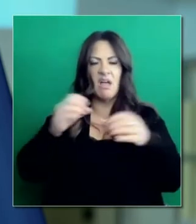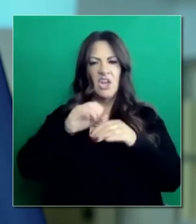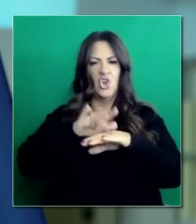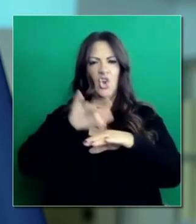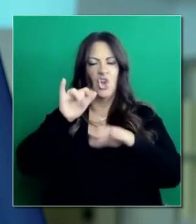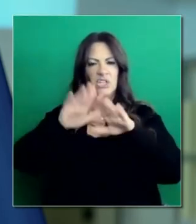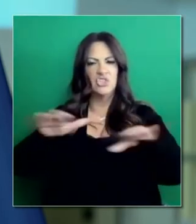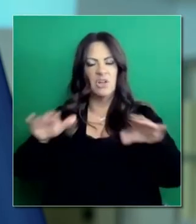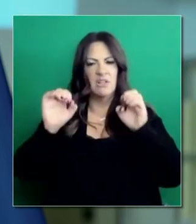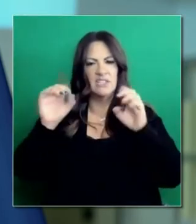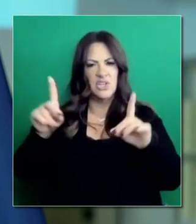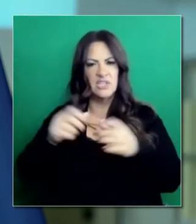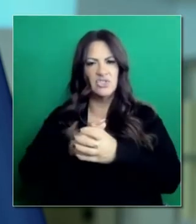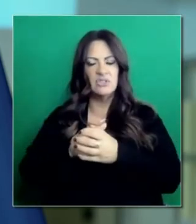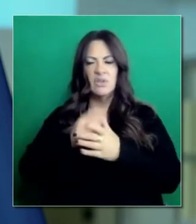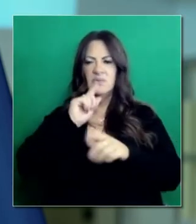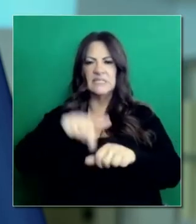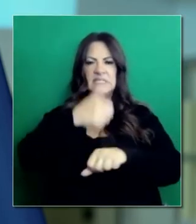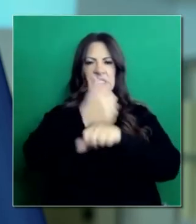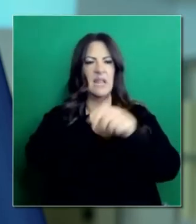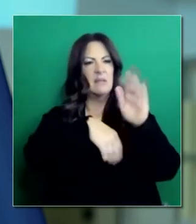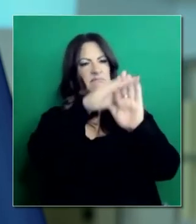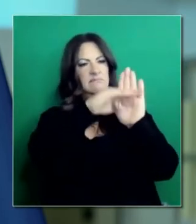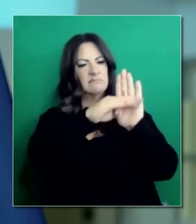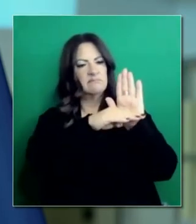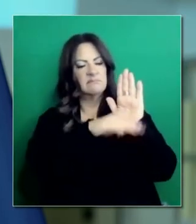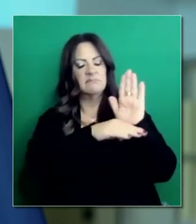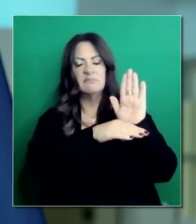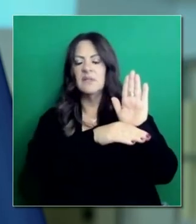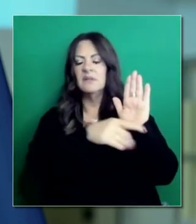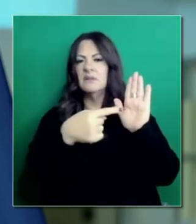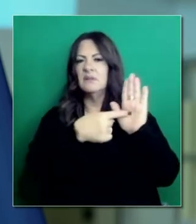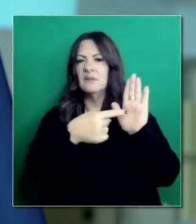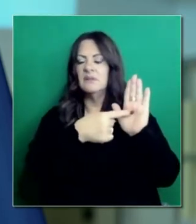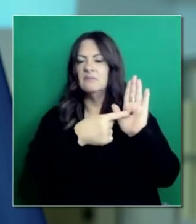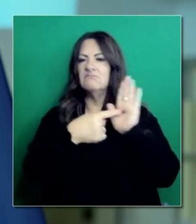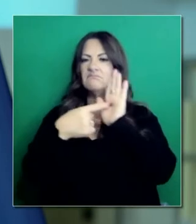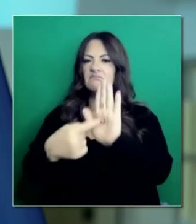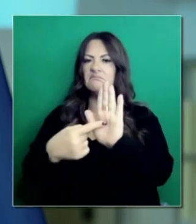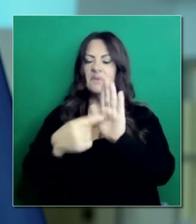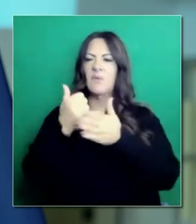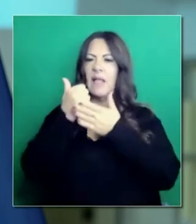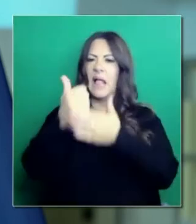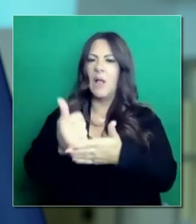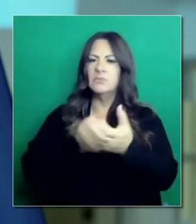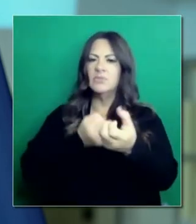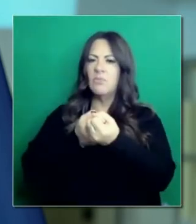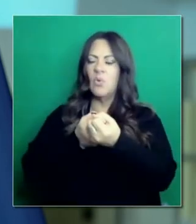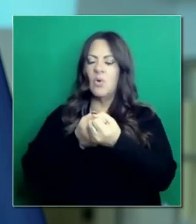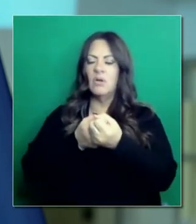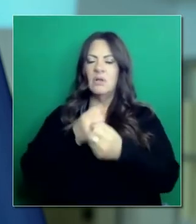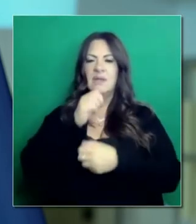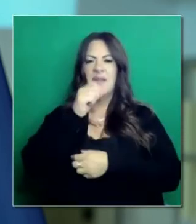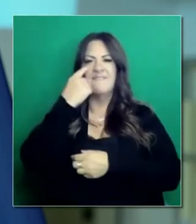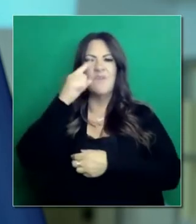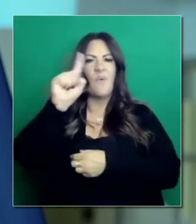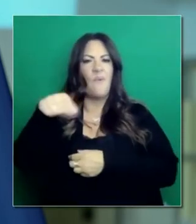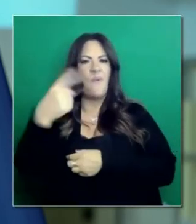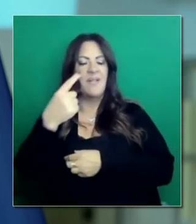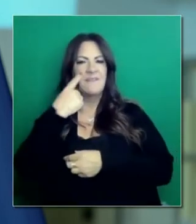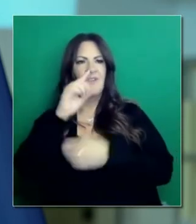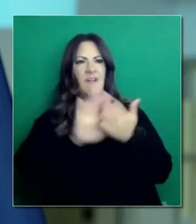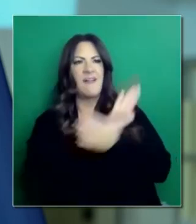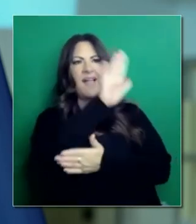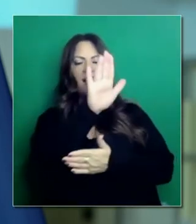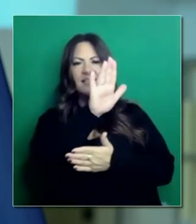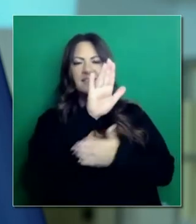niños de edad temprana. Creando este plan que es el primero en su historia en el Estado. Un plan maestro no solamente para educación superior,